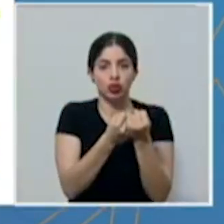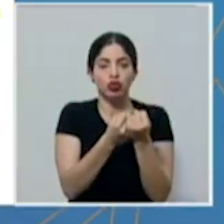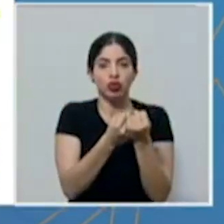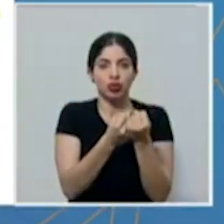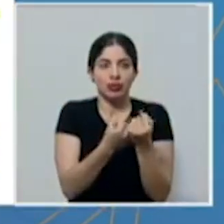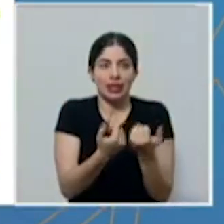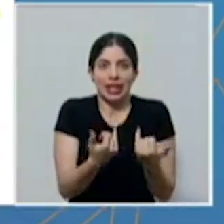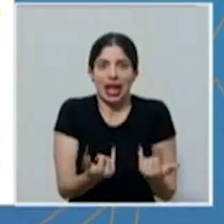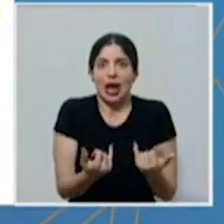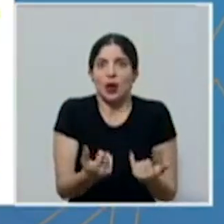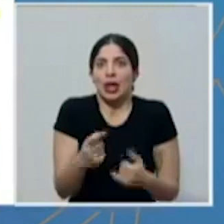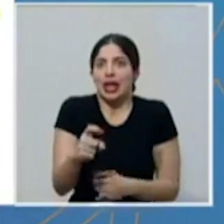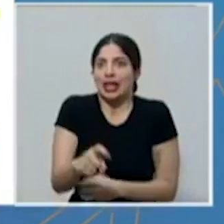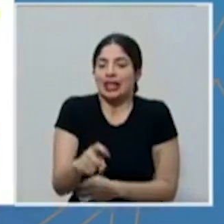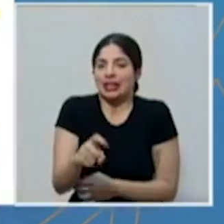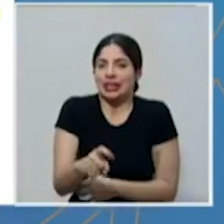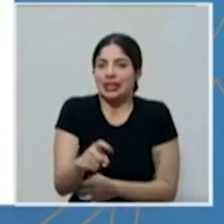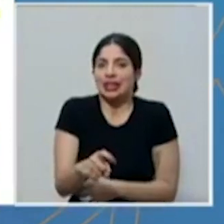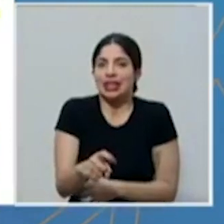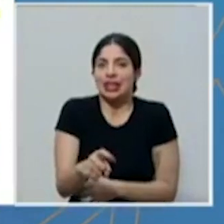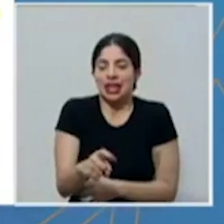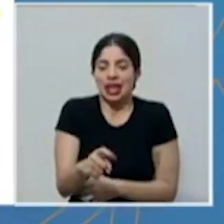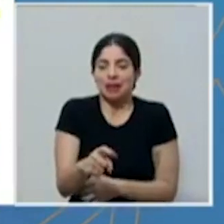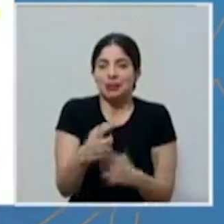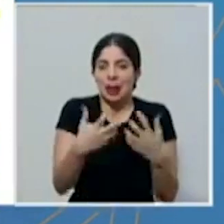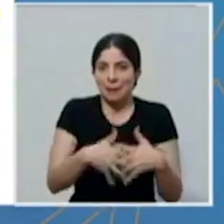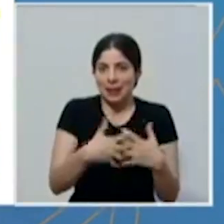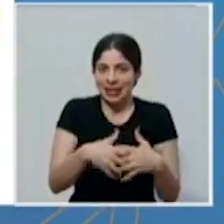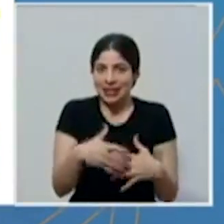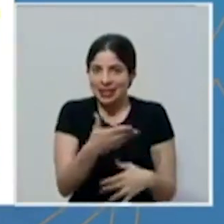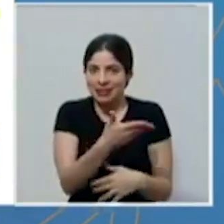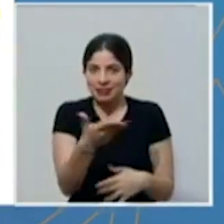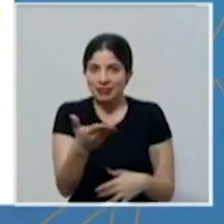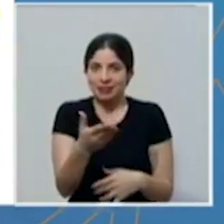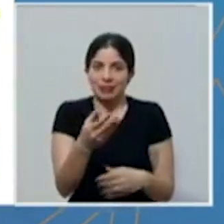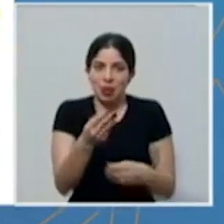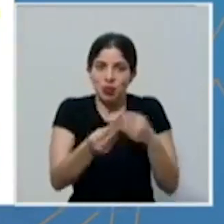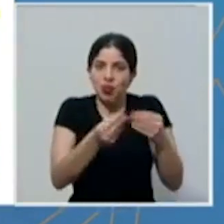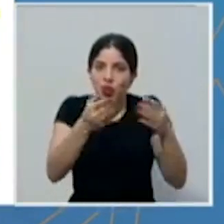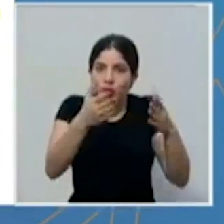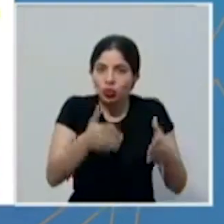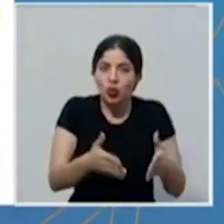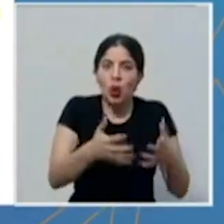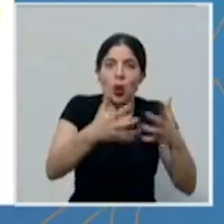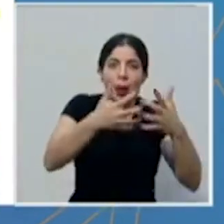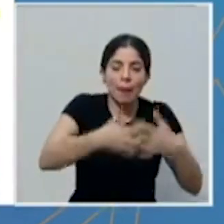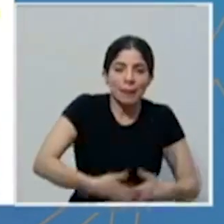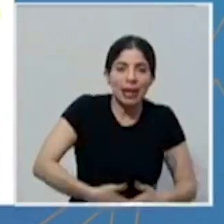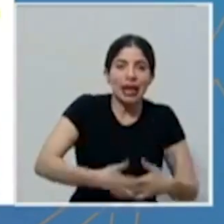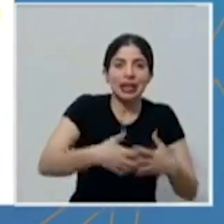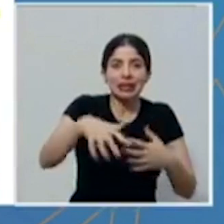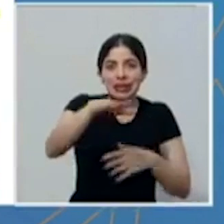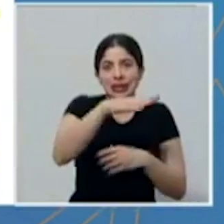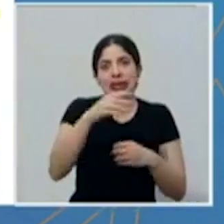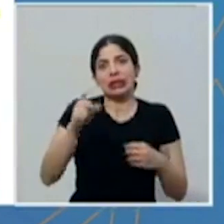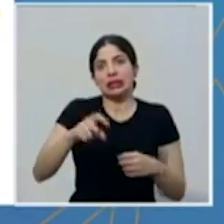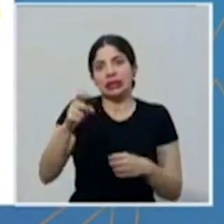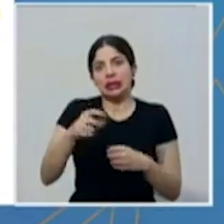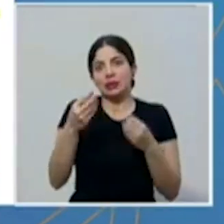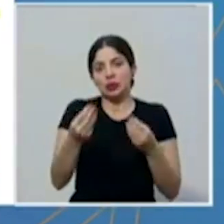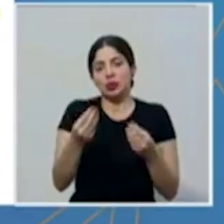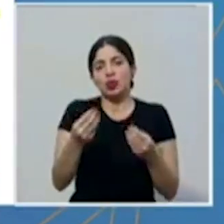requiriendo las empresas, el sector productivo empresarial de este país. ¿Cómo